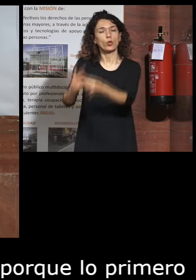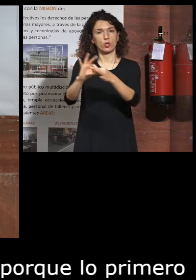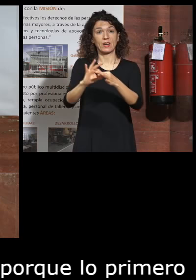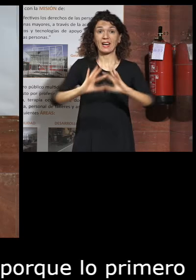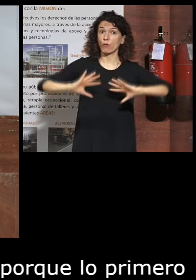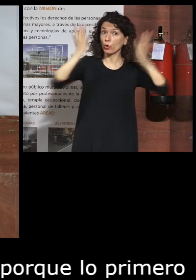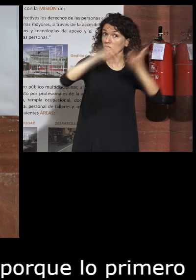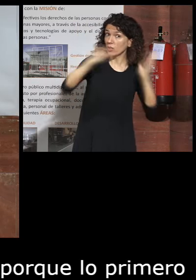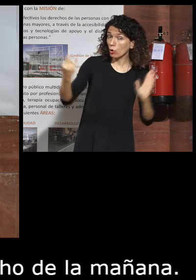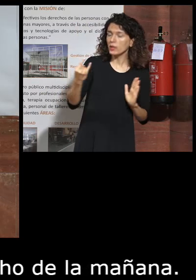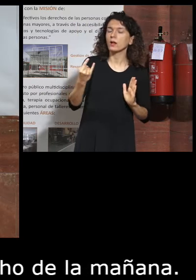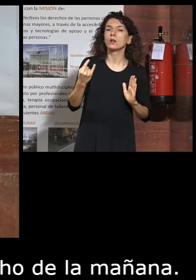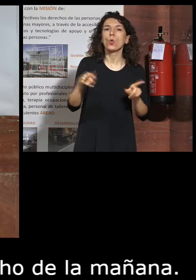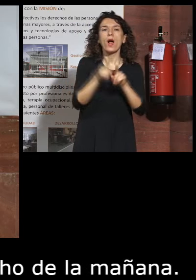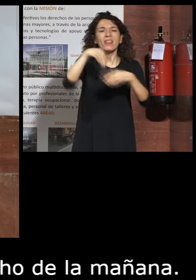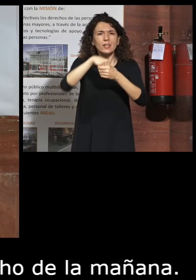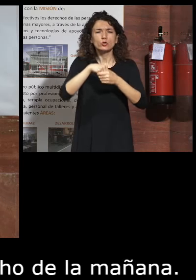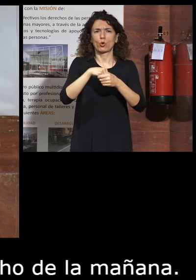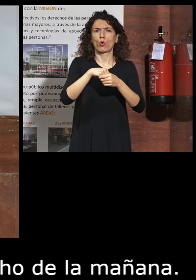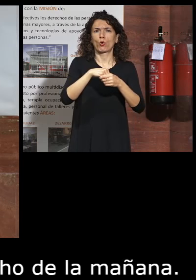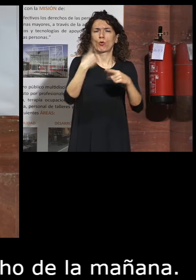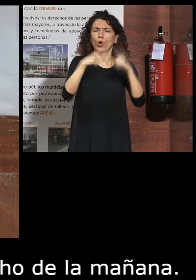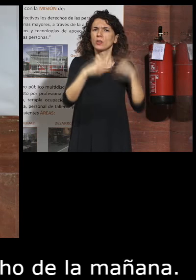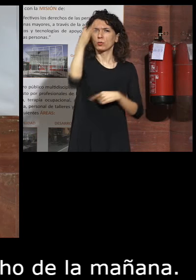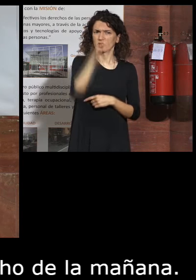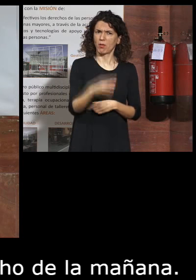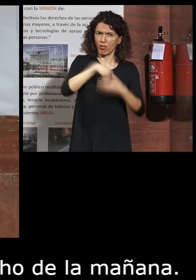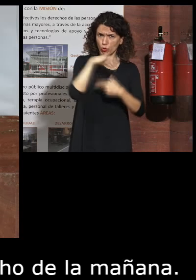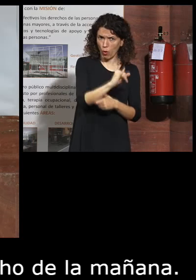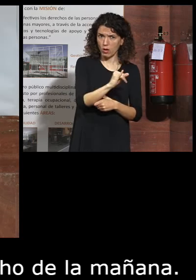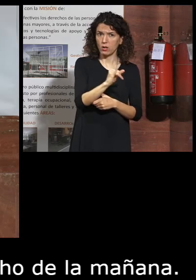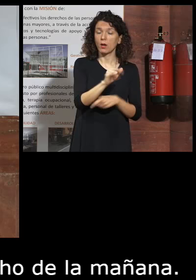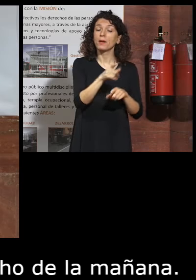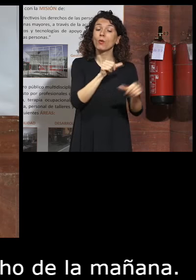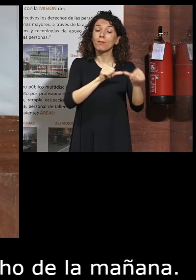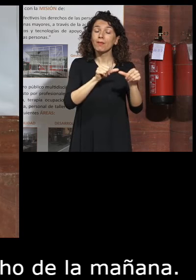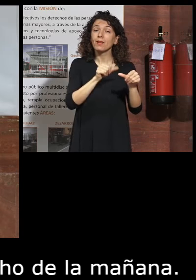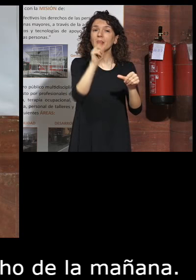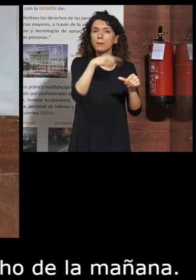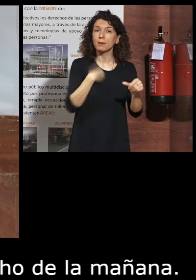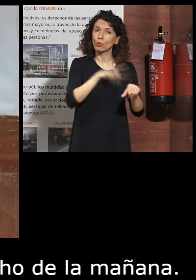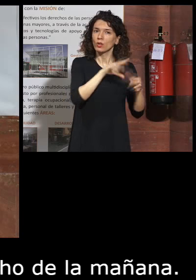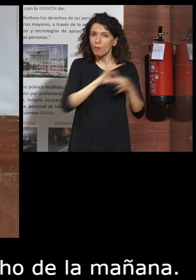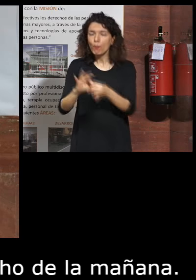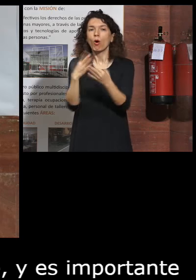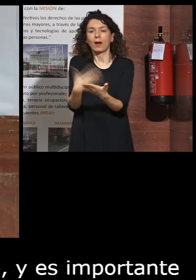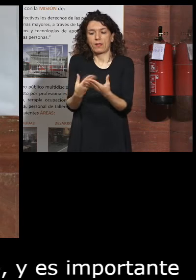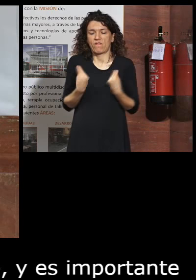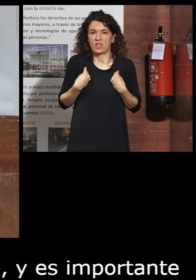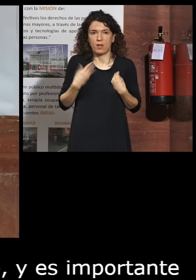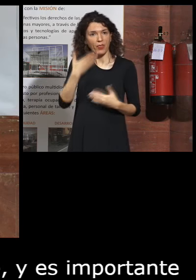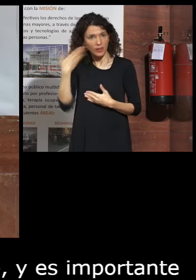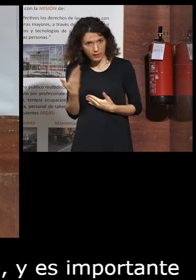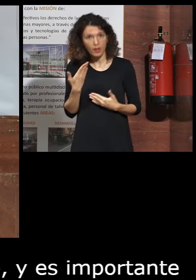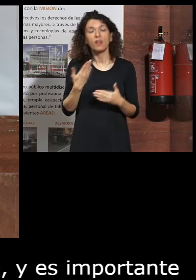revolución y todo el potencial de esa revolución a garantizar una vida digna, un desarrollo individual